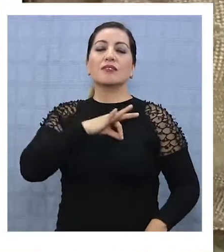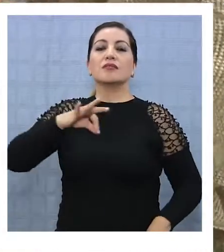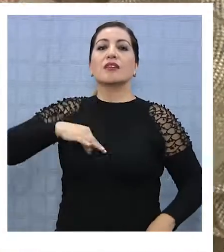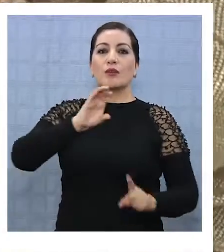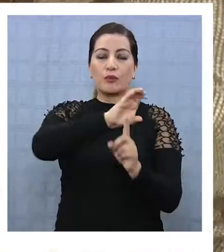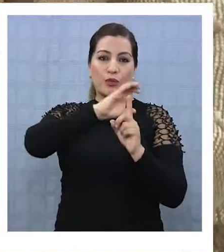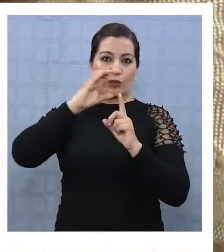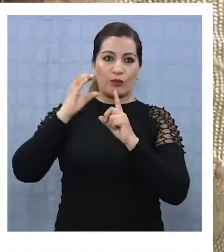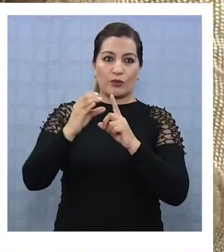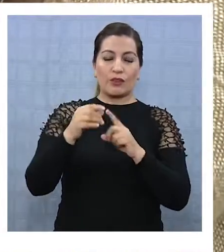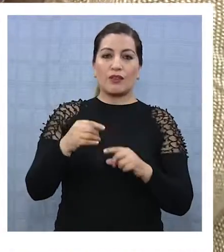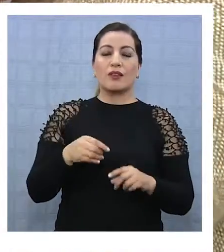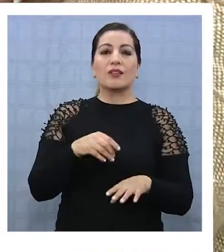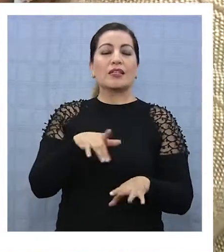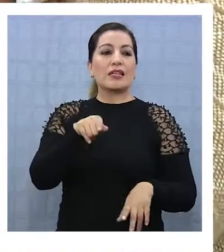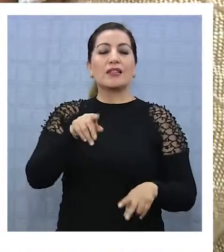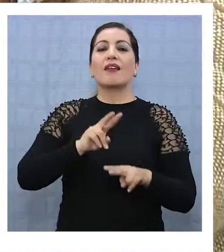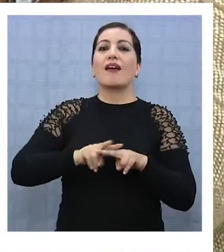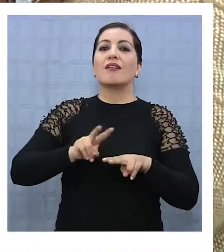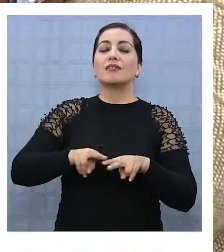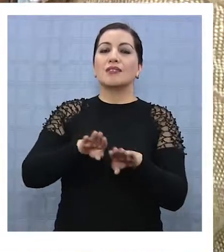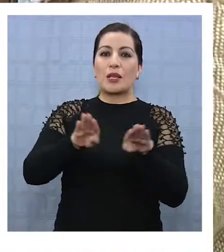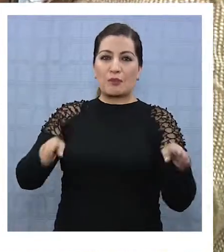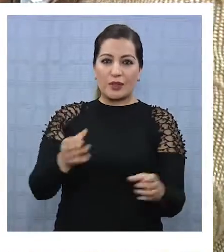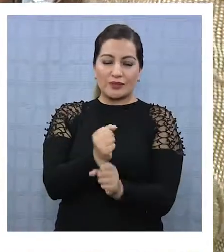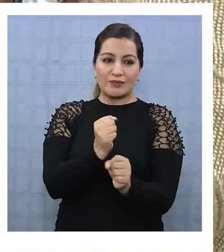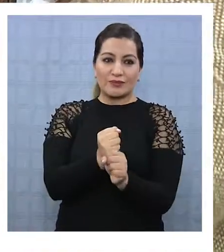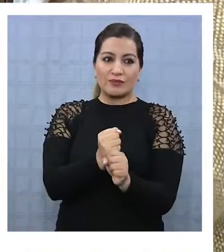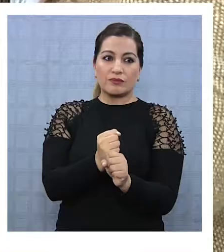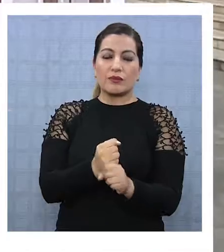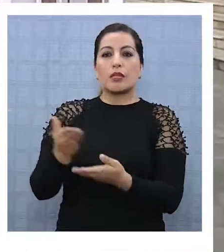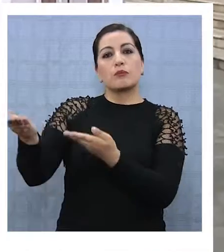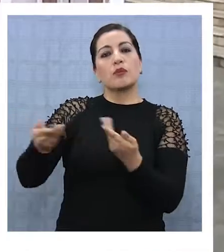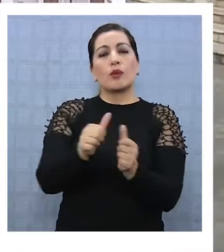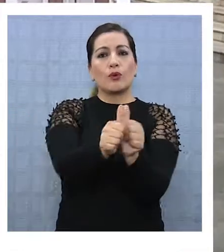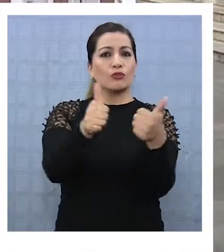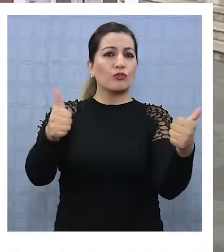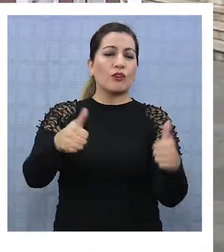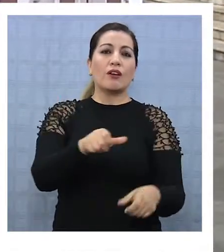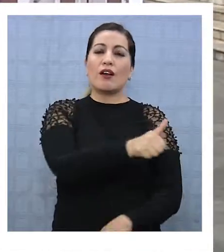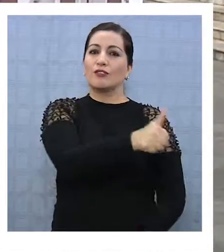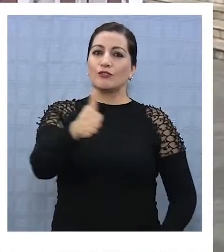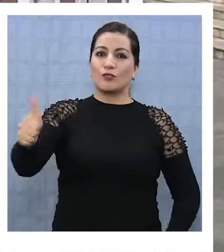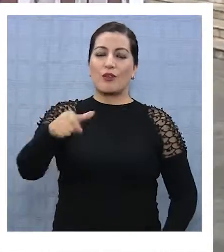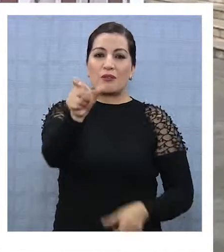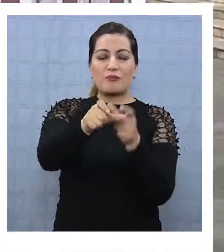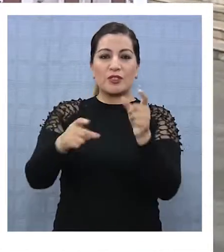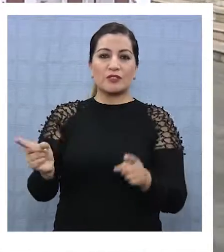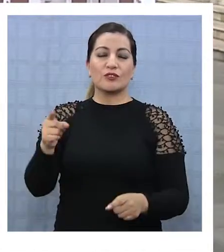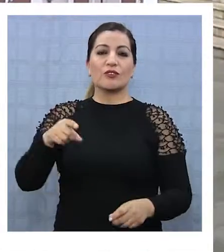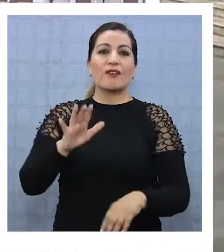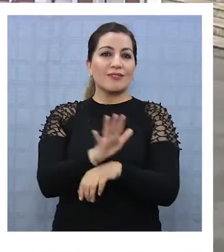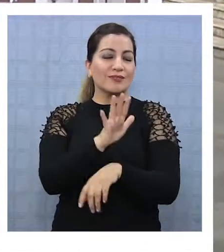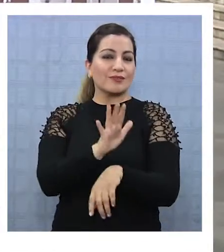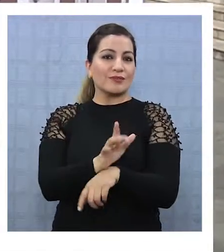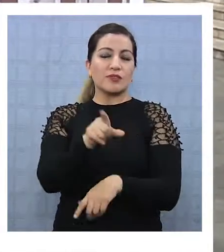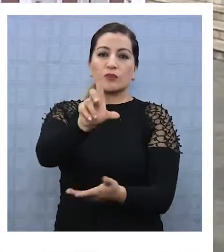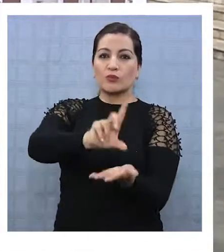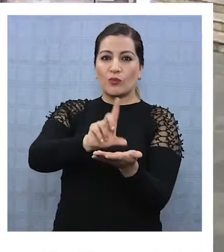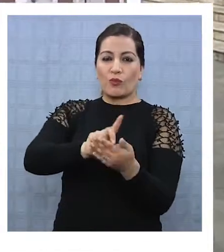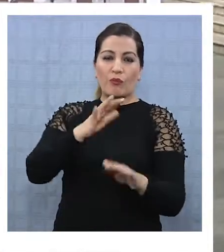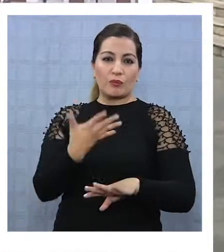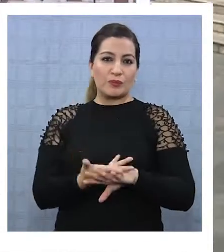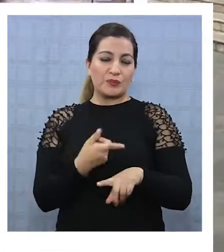ellos la Ceremi de Cultura, quien integra la mesa de trabajo. Invitamos a todas las personas a acercarse al teatro, a los puntos